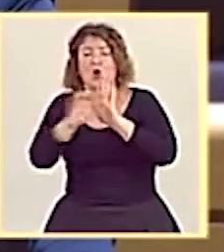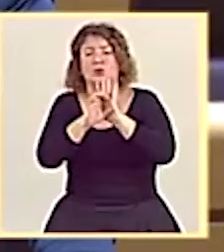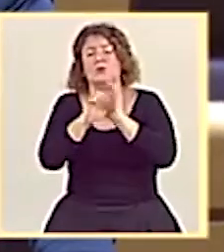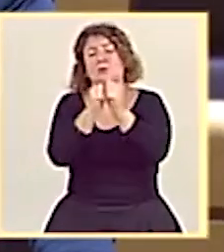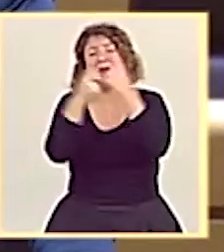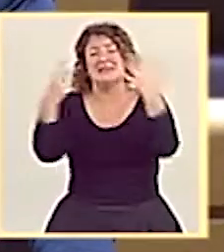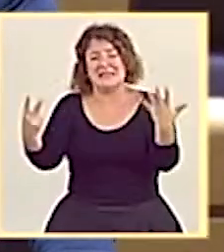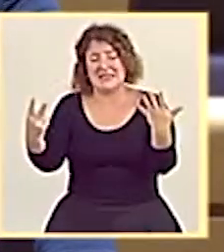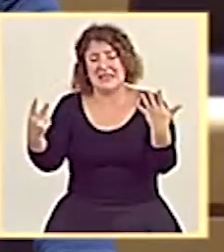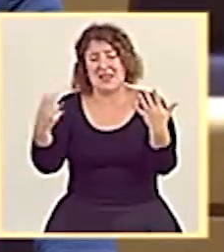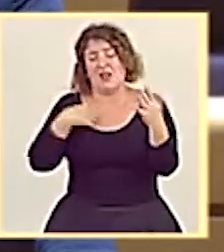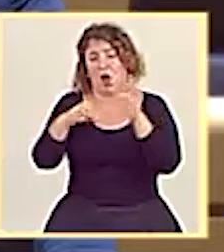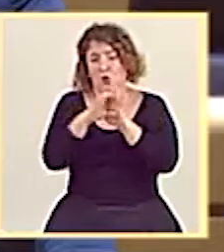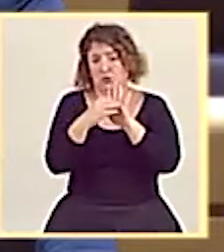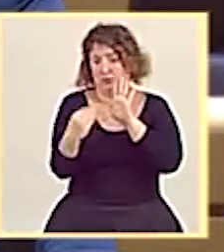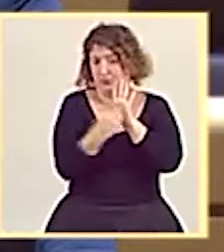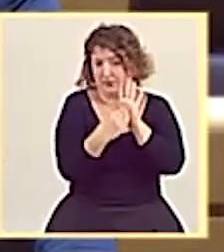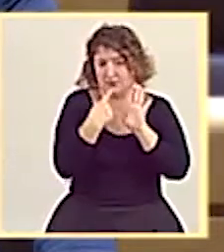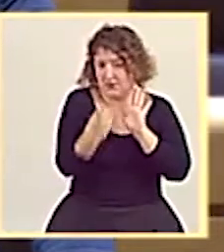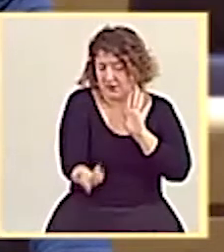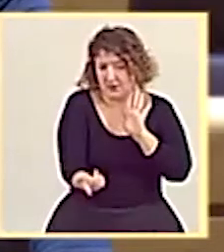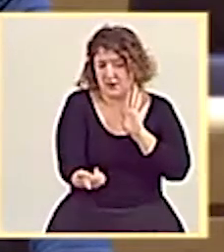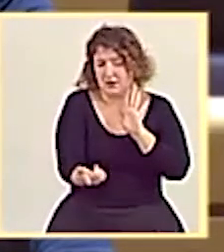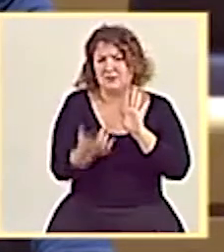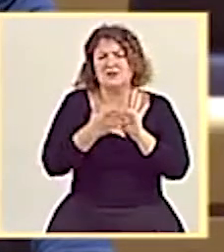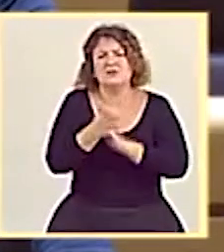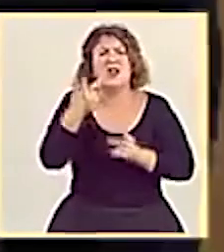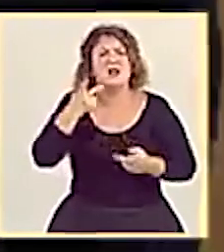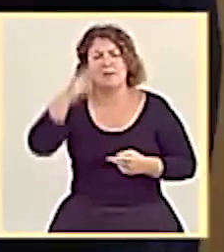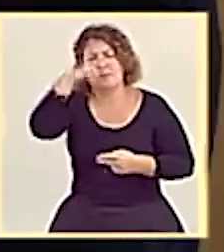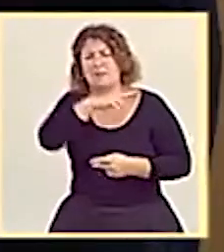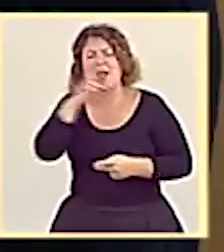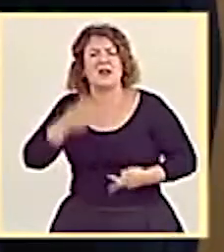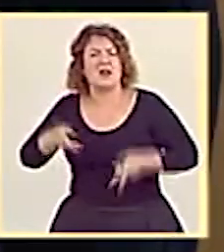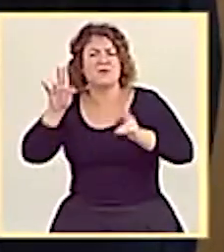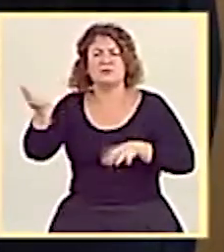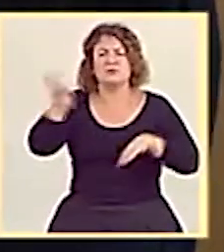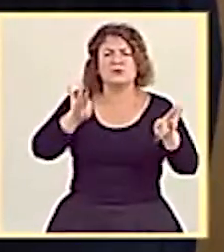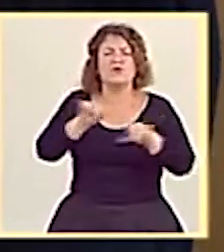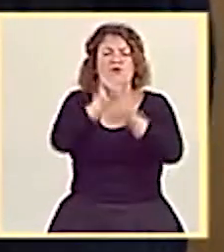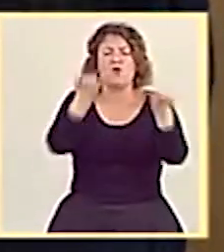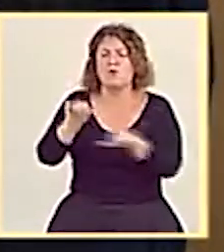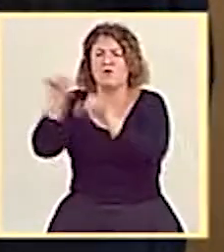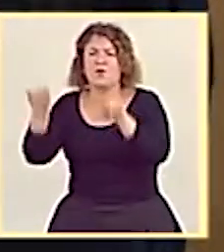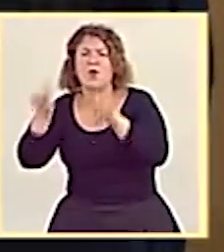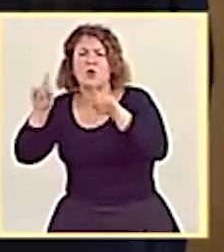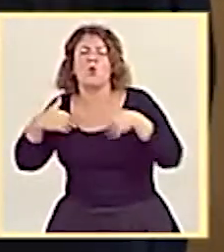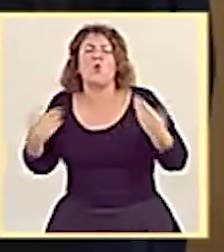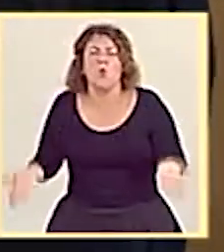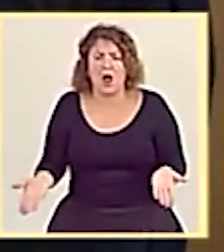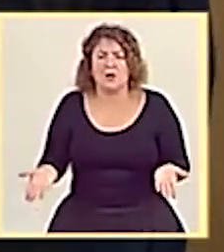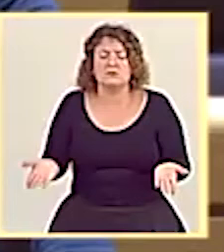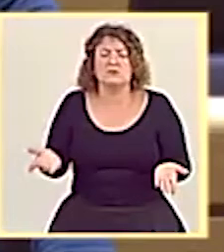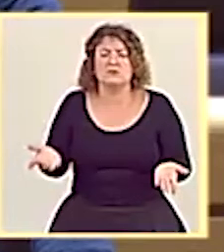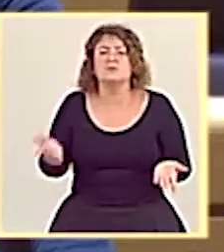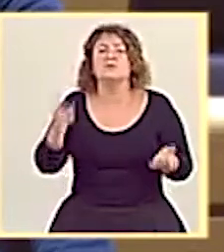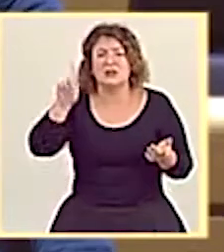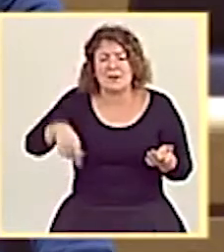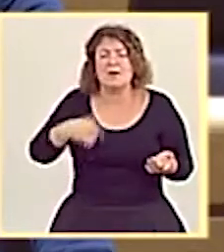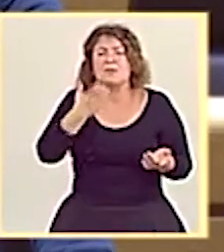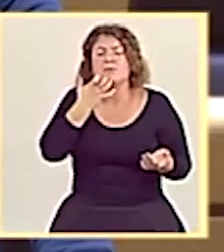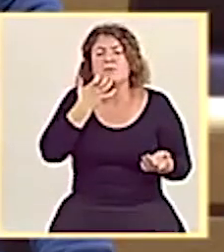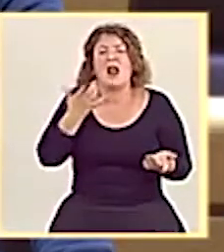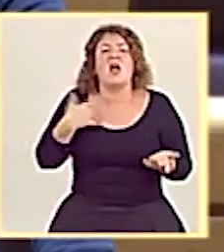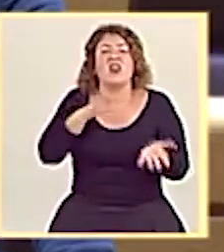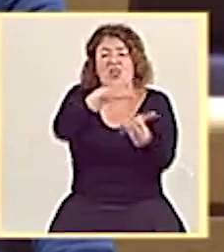27 de la Constitución. No solamente en cuanto a la libertad de los padres para elegir el modelo educativo de sus hijos, sino también en cuanto a la posibilidad de